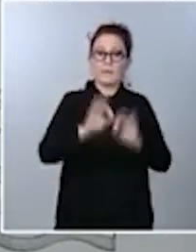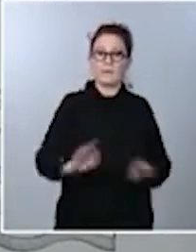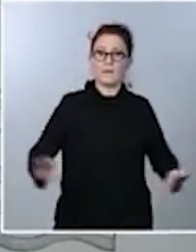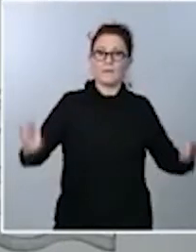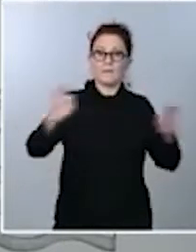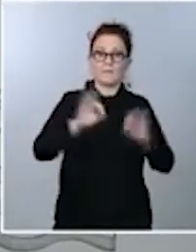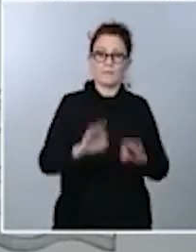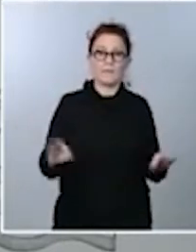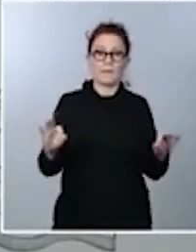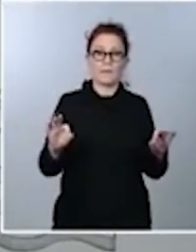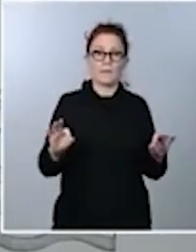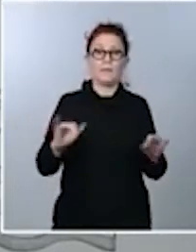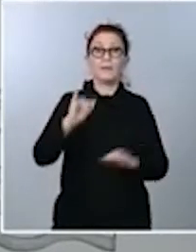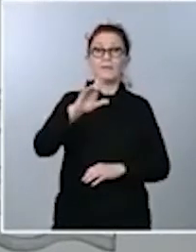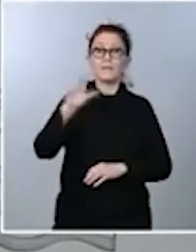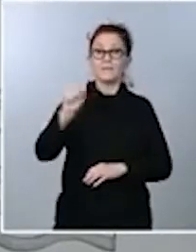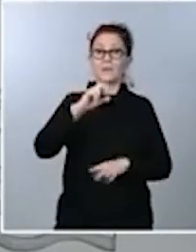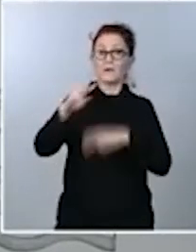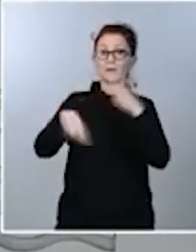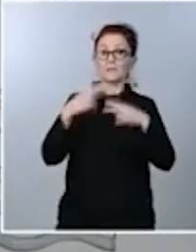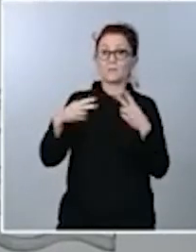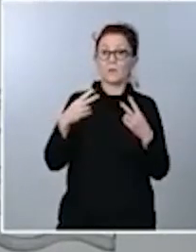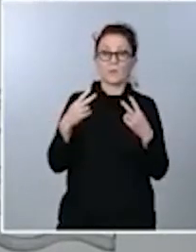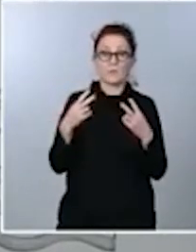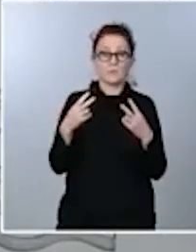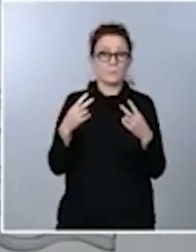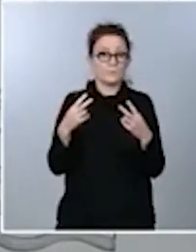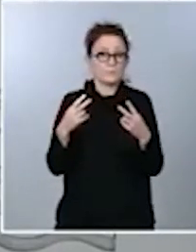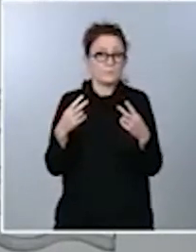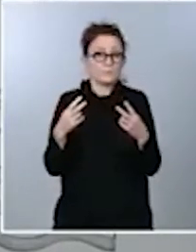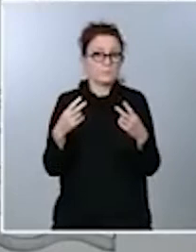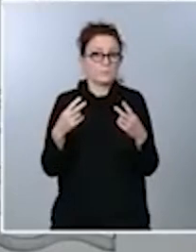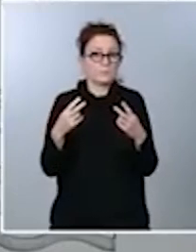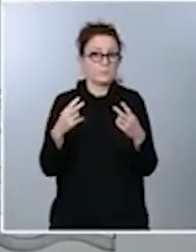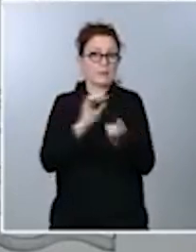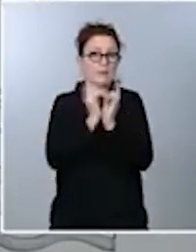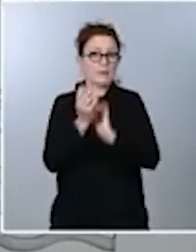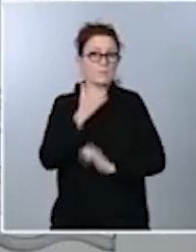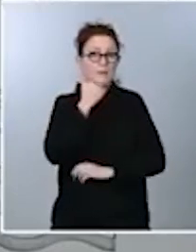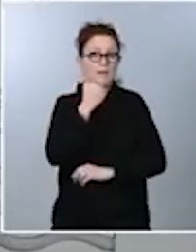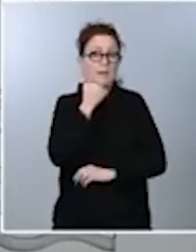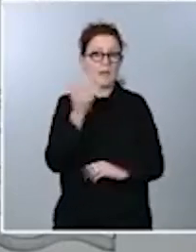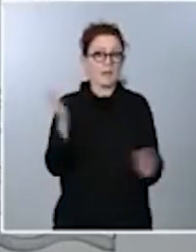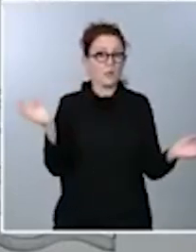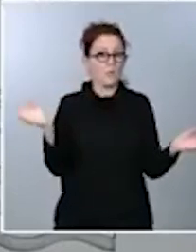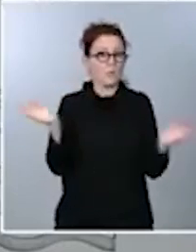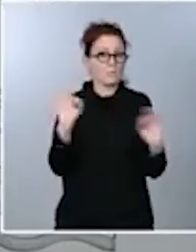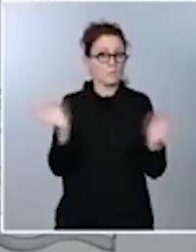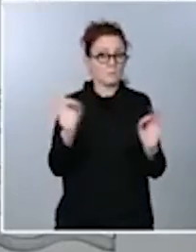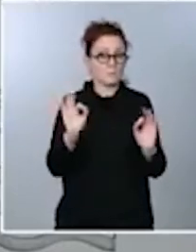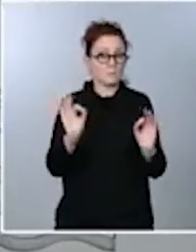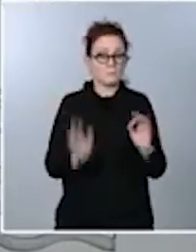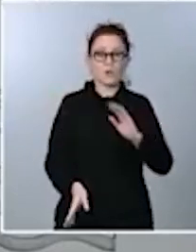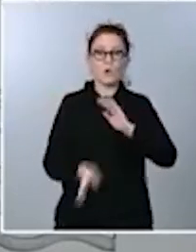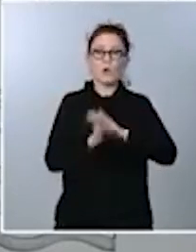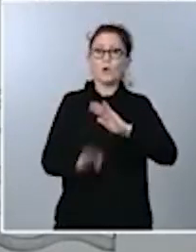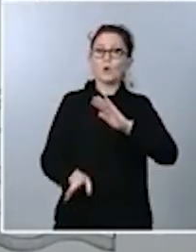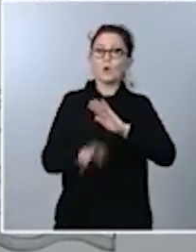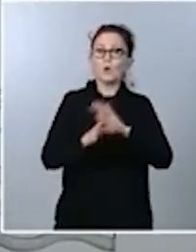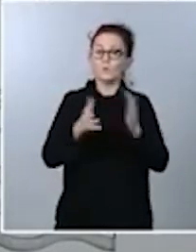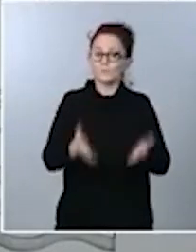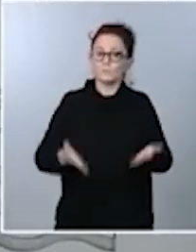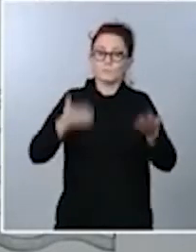es un IVA que no sufre ningún tipo de alteración. Por tanto, seguirá gastando a disposición del público y de los empresarios